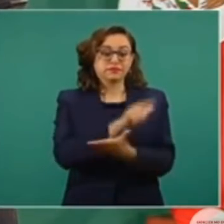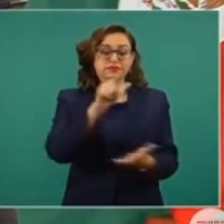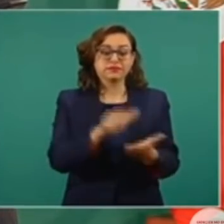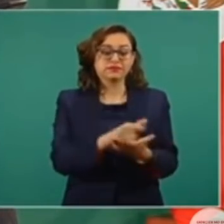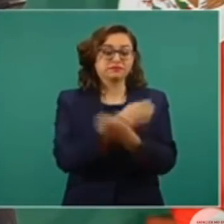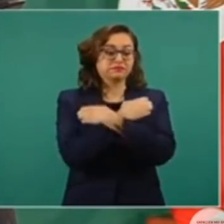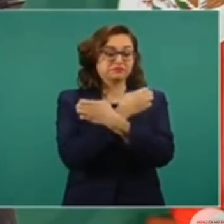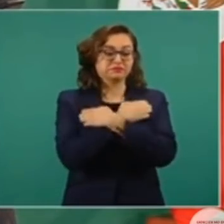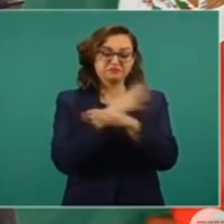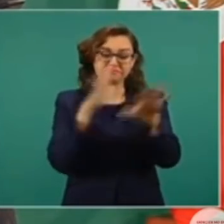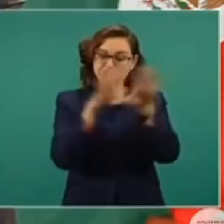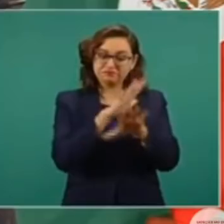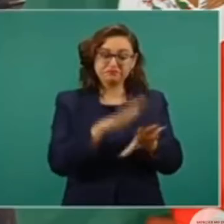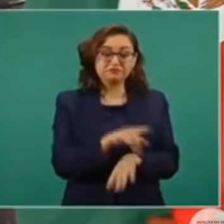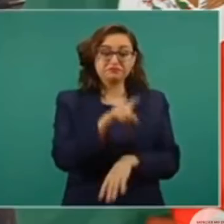educativa.